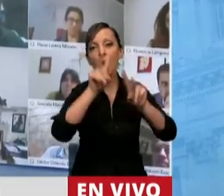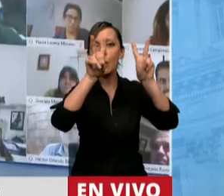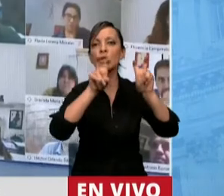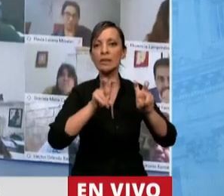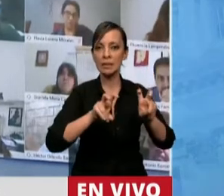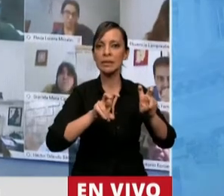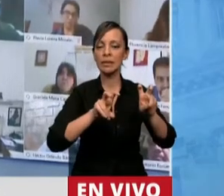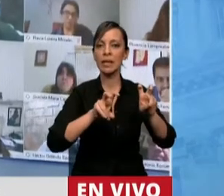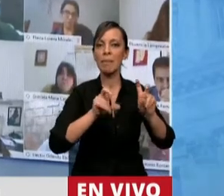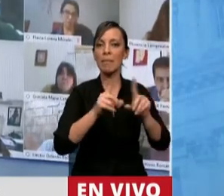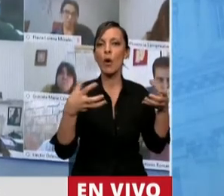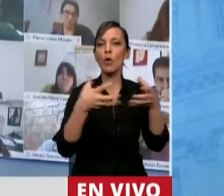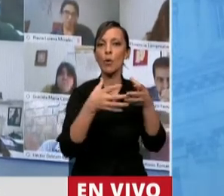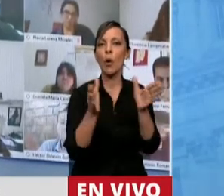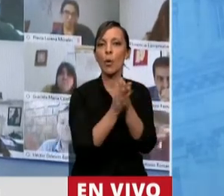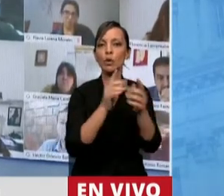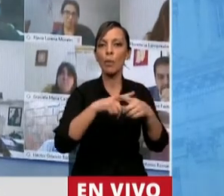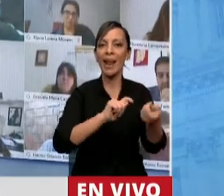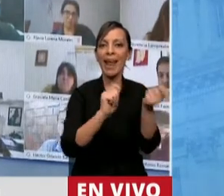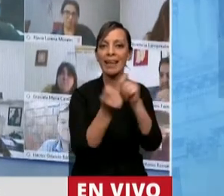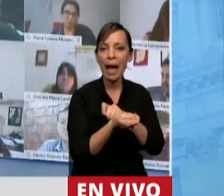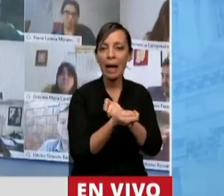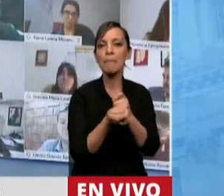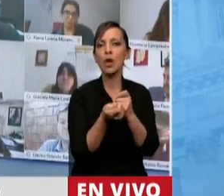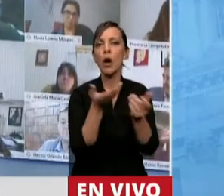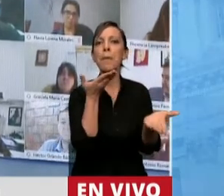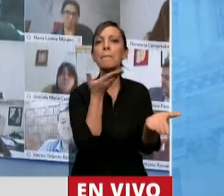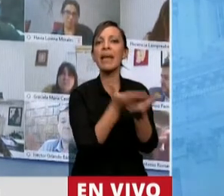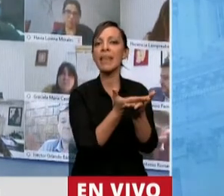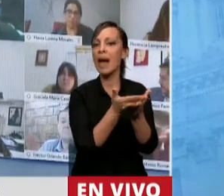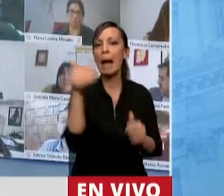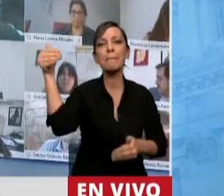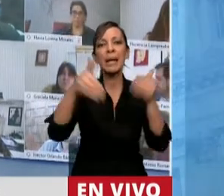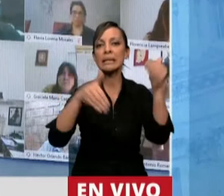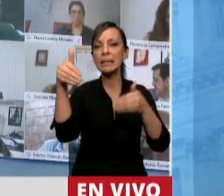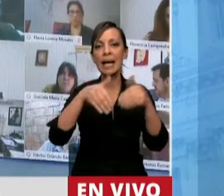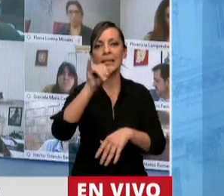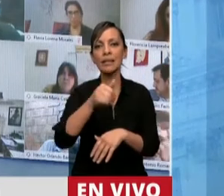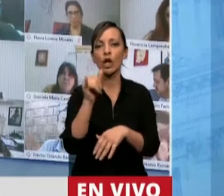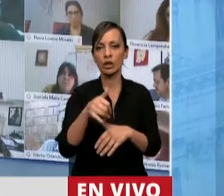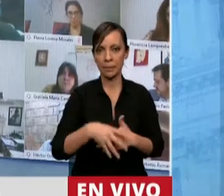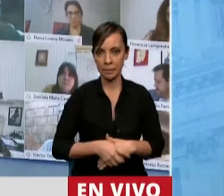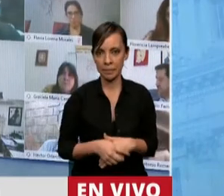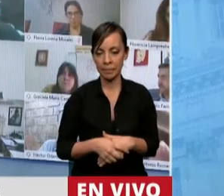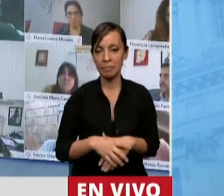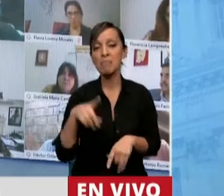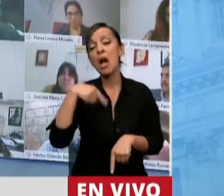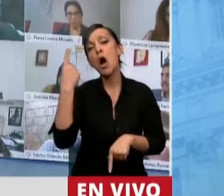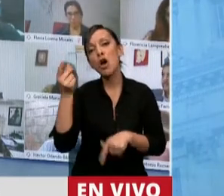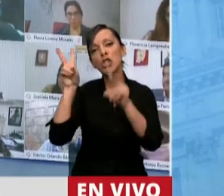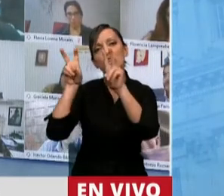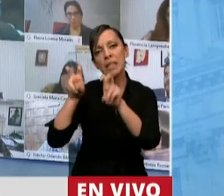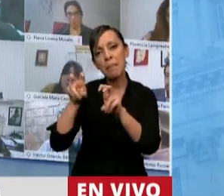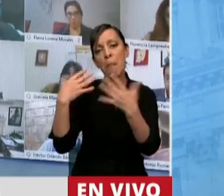los cuales, desde Juntos para el Cambio, se solicitaba que fueran presenciales las sesiones y que para otros temas se podía